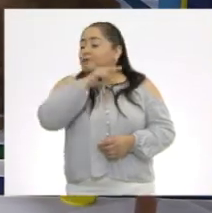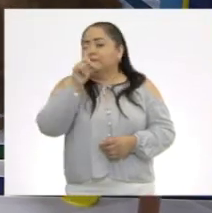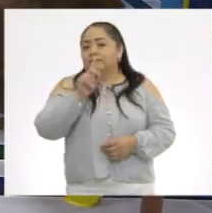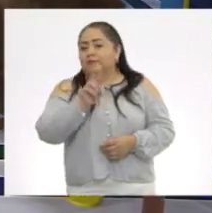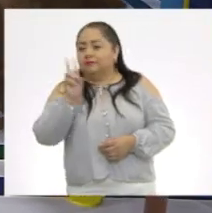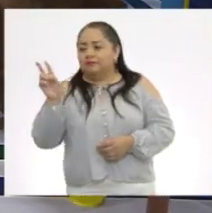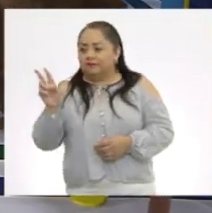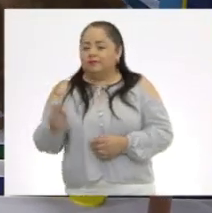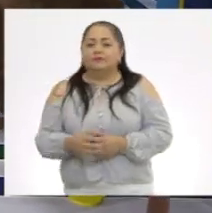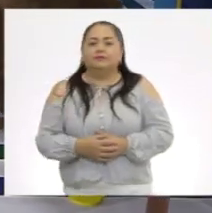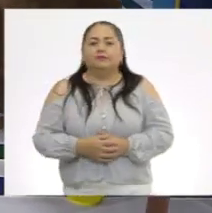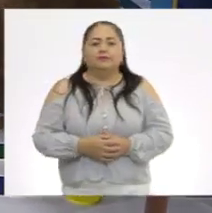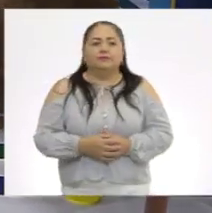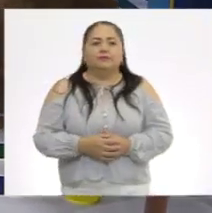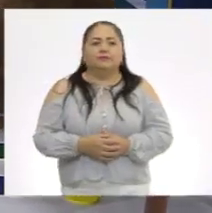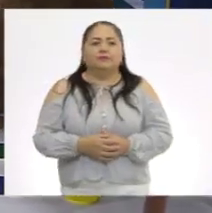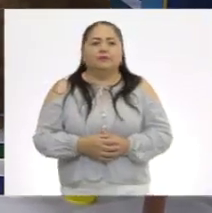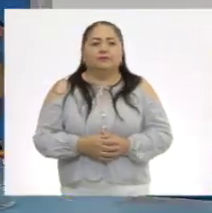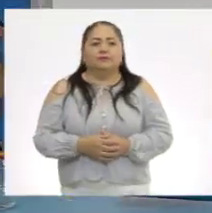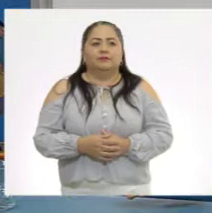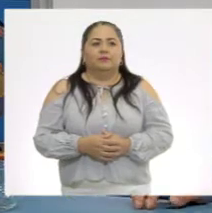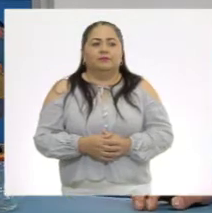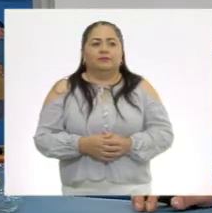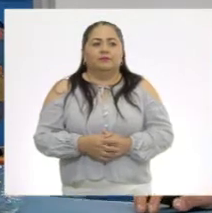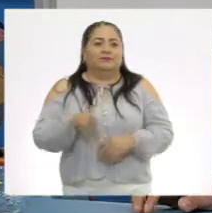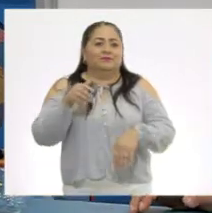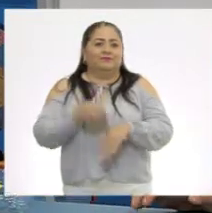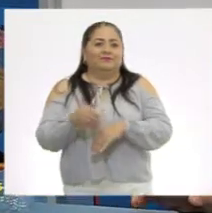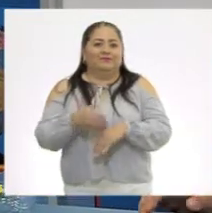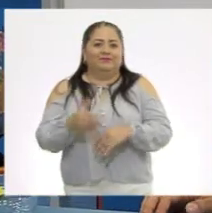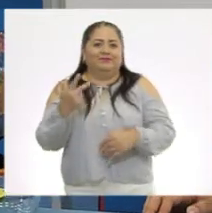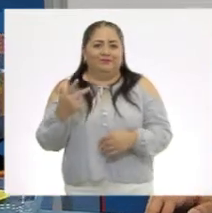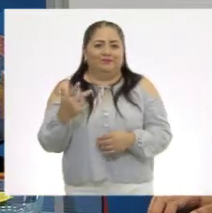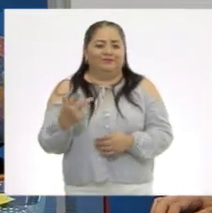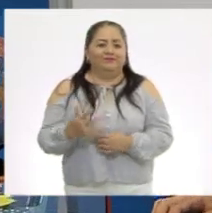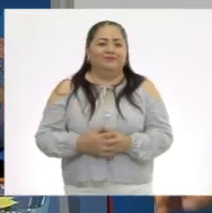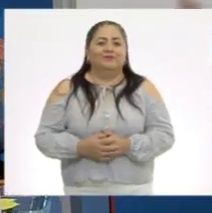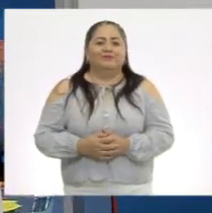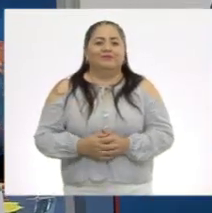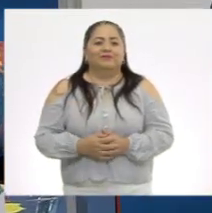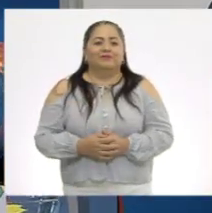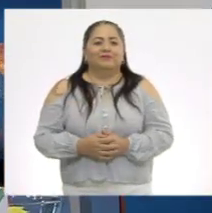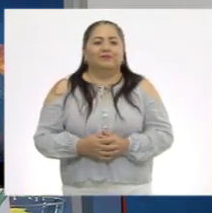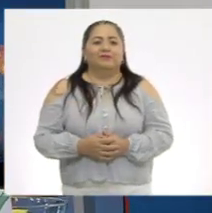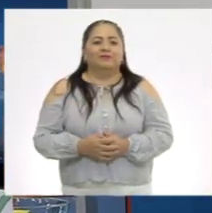Ahí está. Ahí está. Entonces, aquí está, chicos y chicas. Venga.